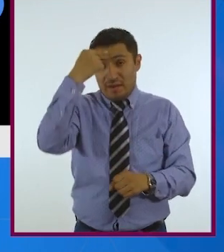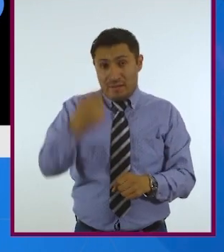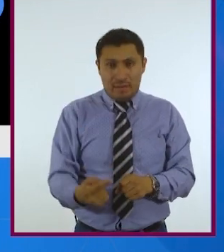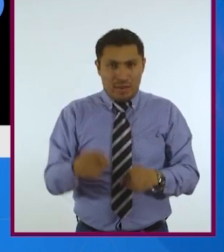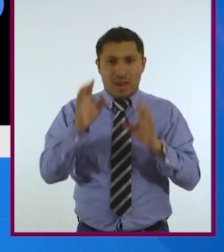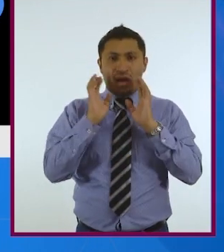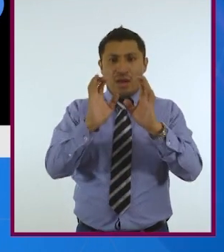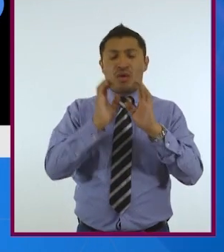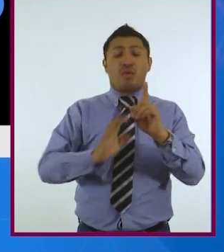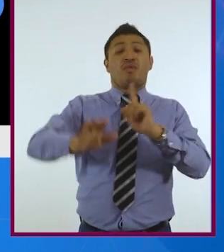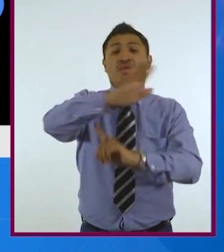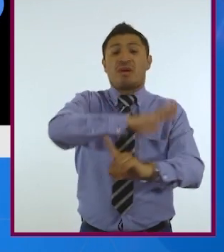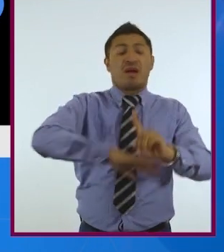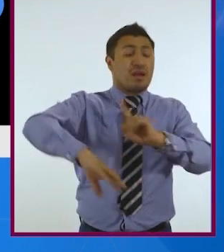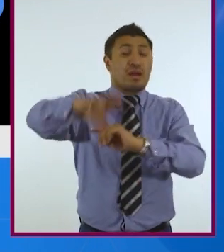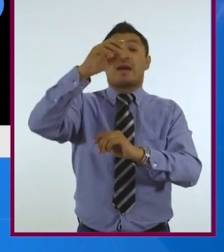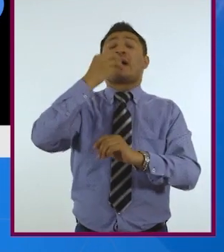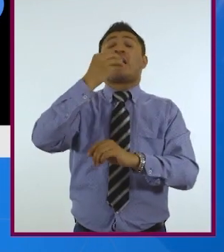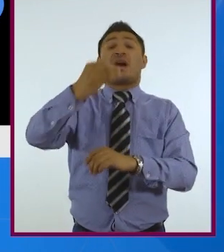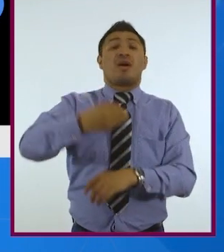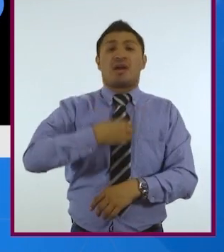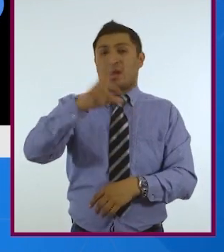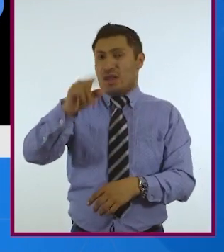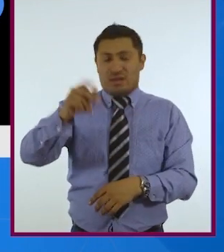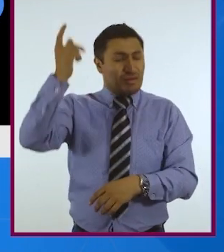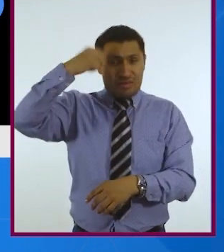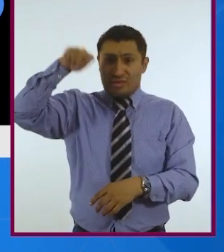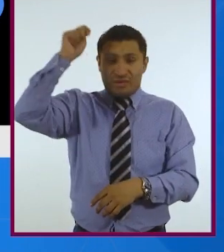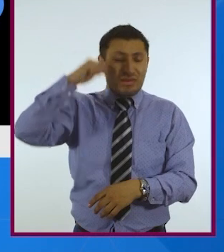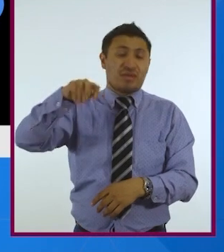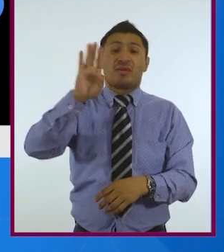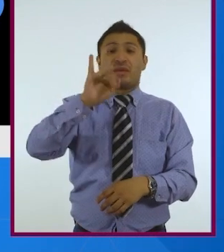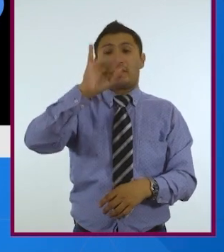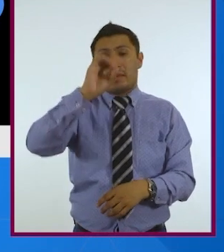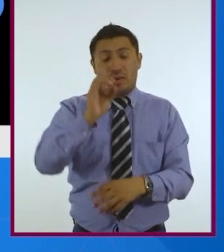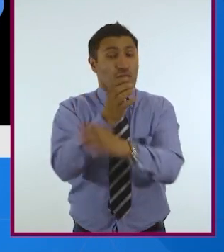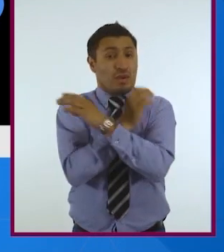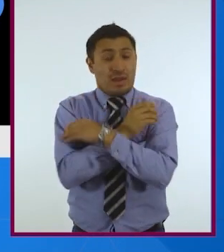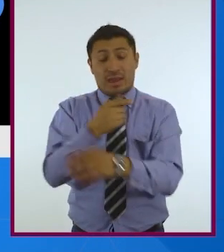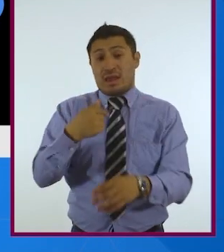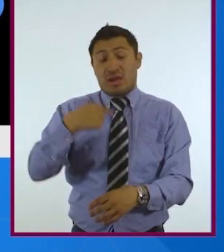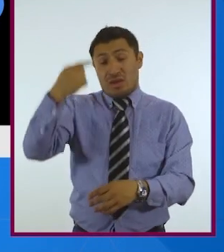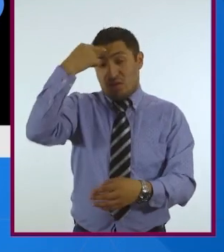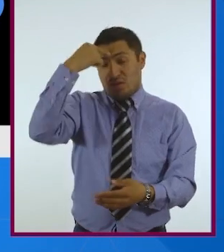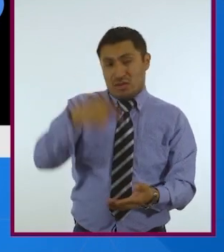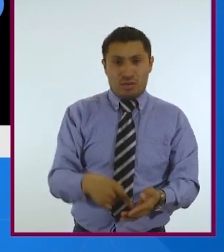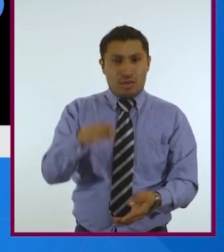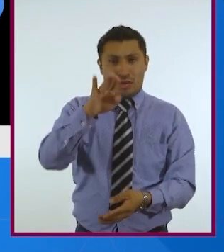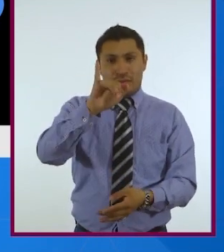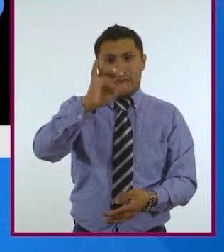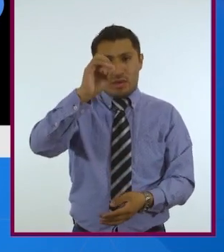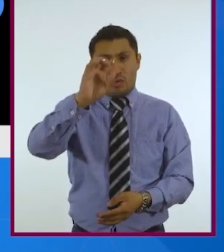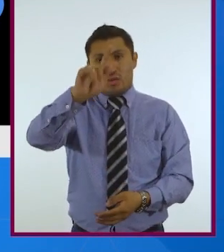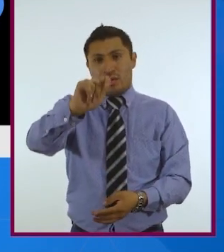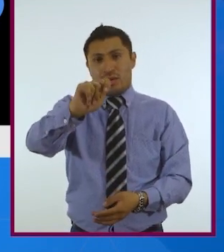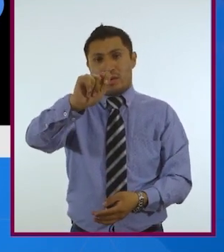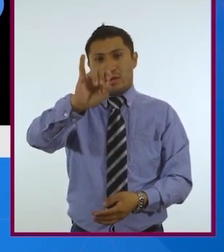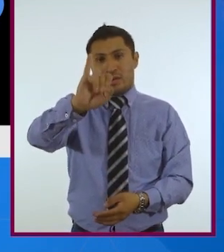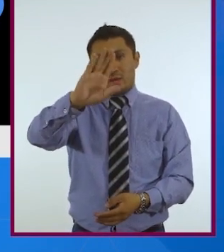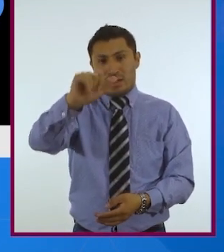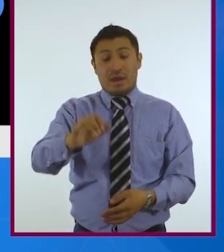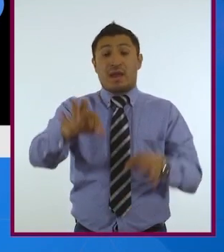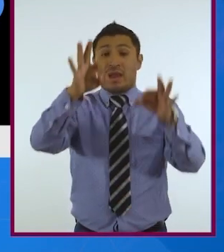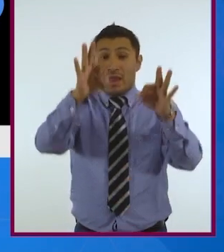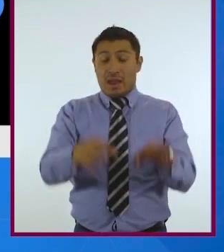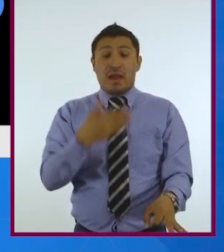cuidar el medio ambiente sin ser necesariamente teóricos de la bioética. Desde mi perspectiva, la bioética, bien hecha,